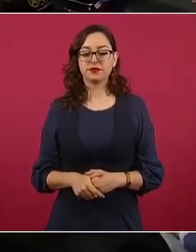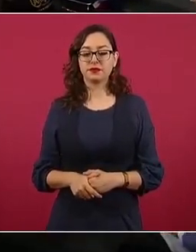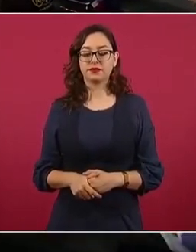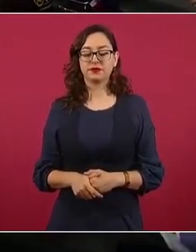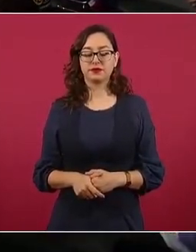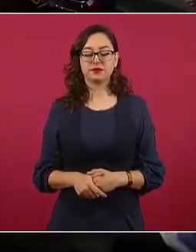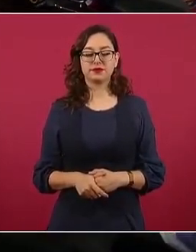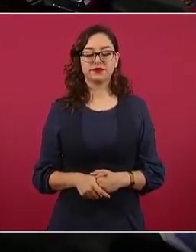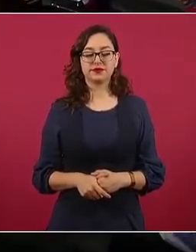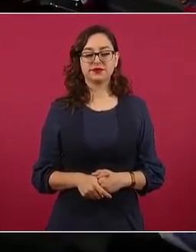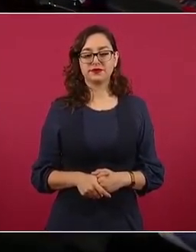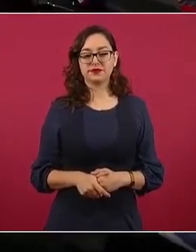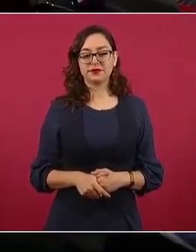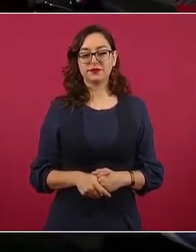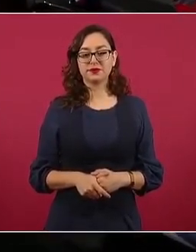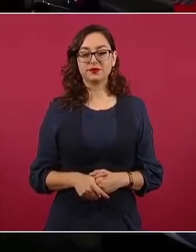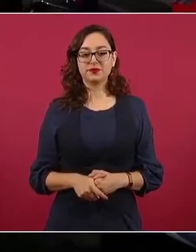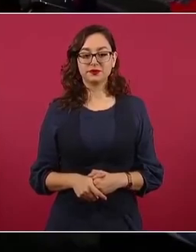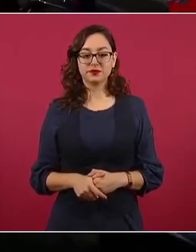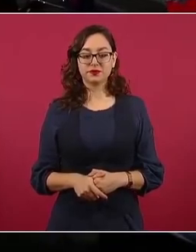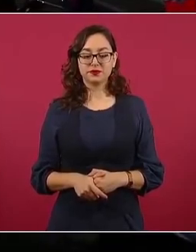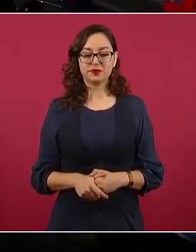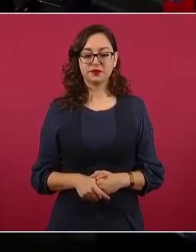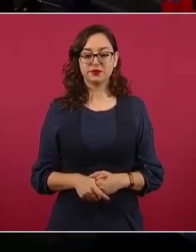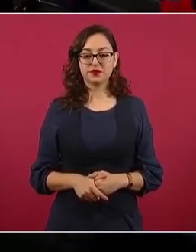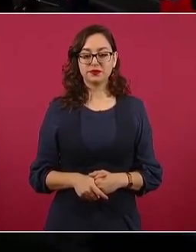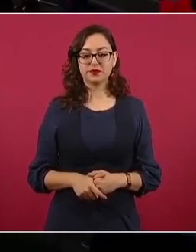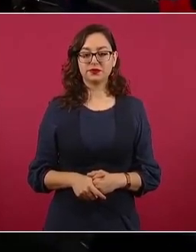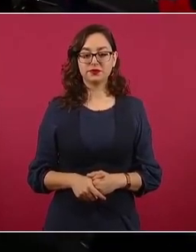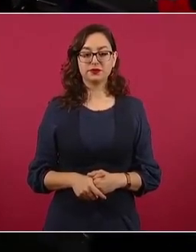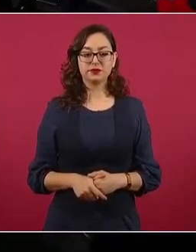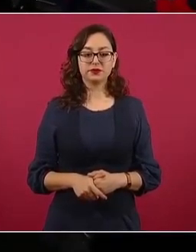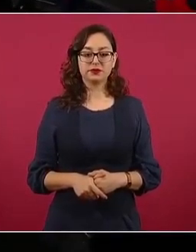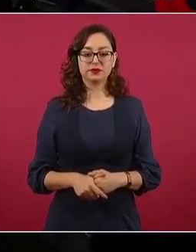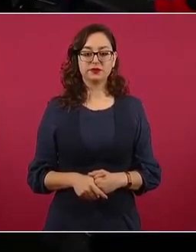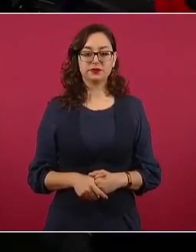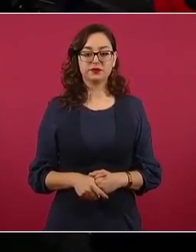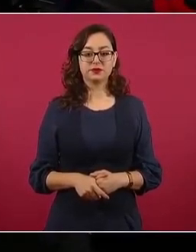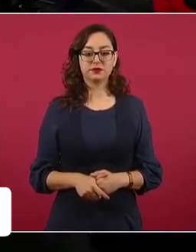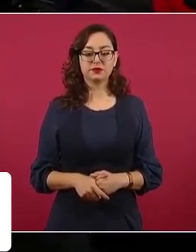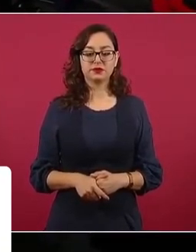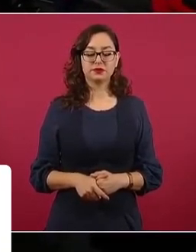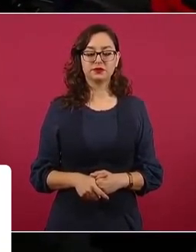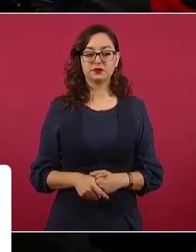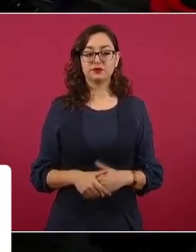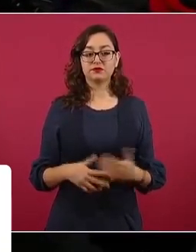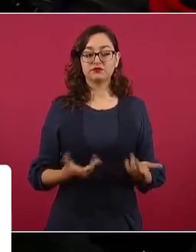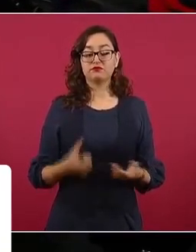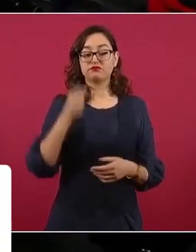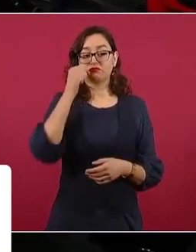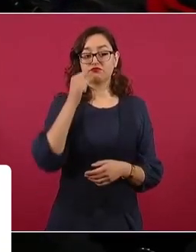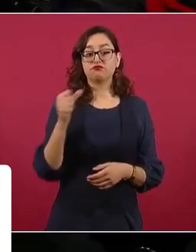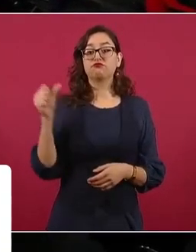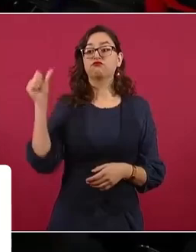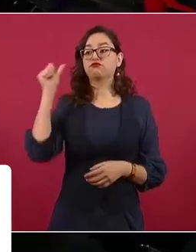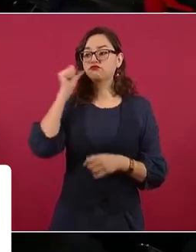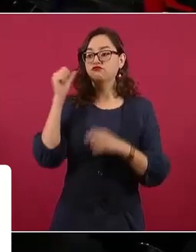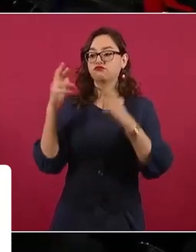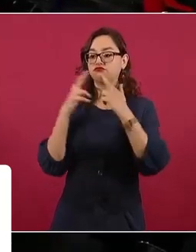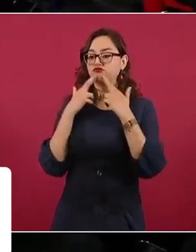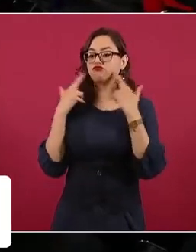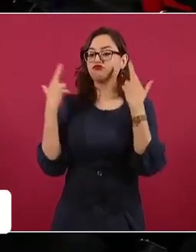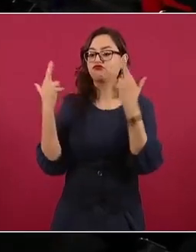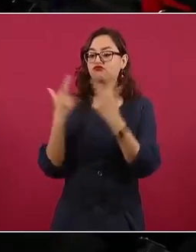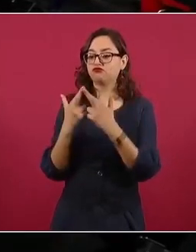resolver, en definitiva,